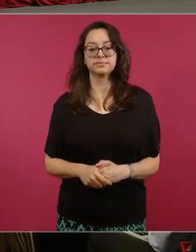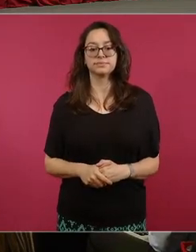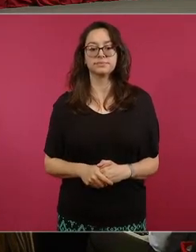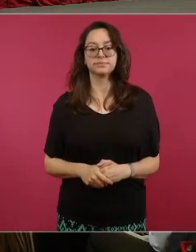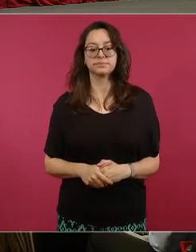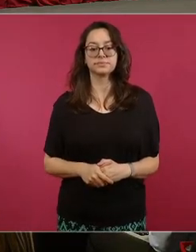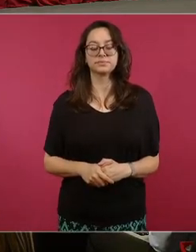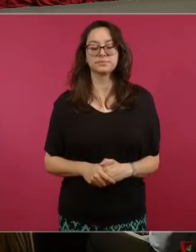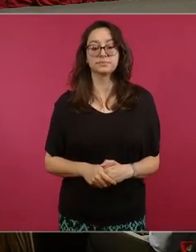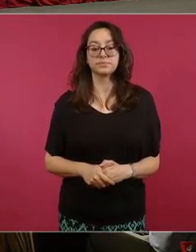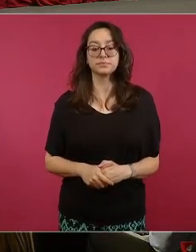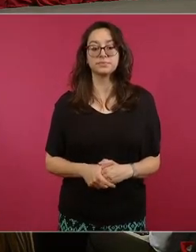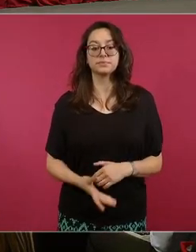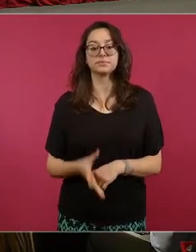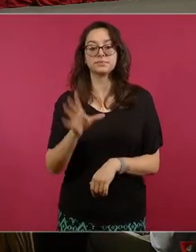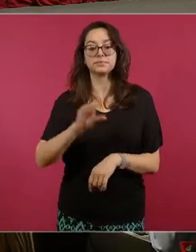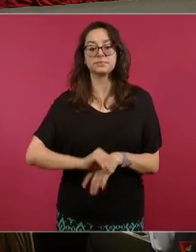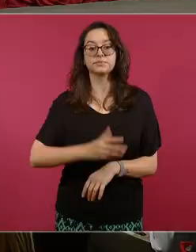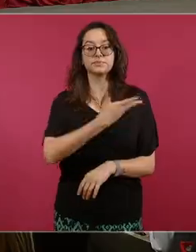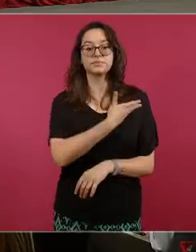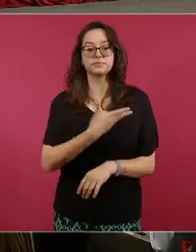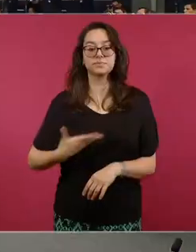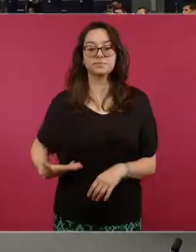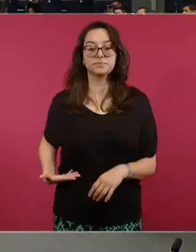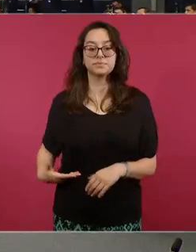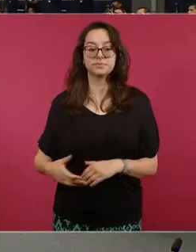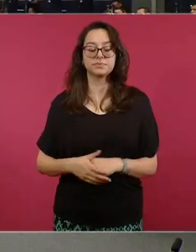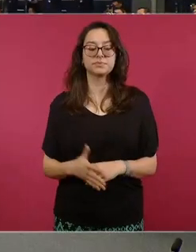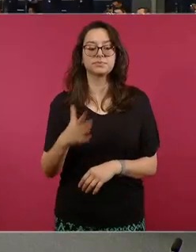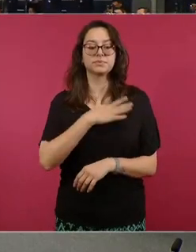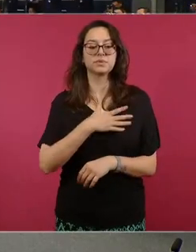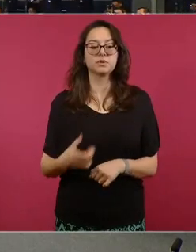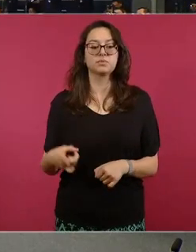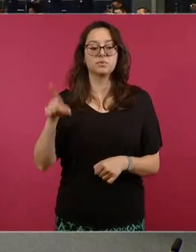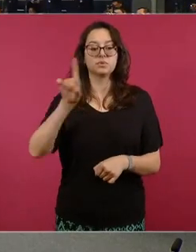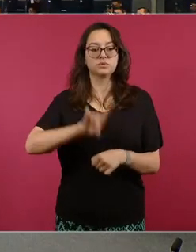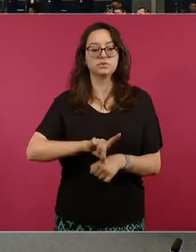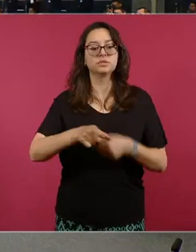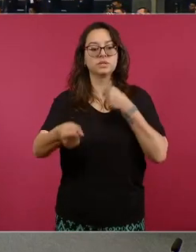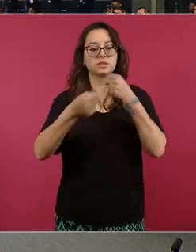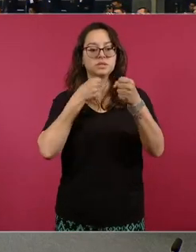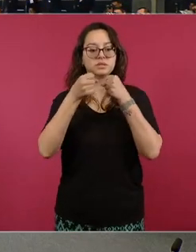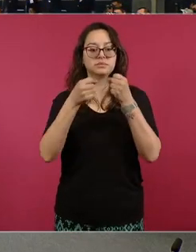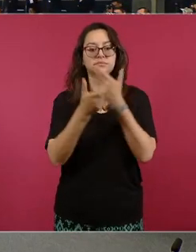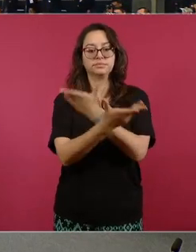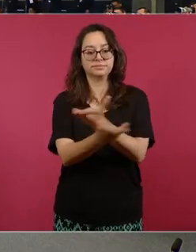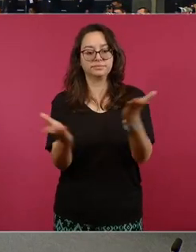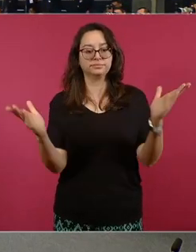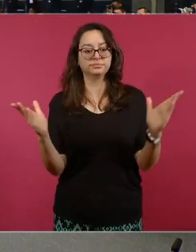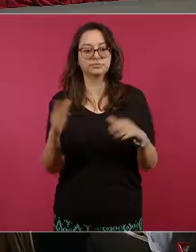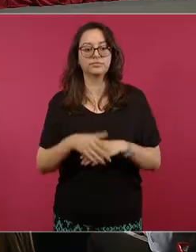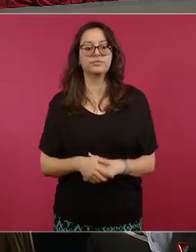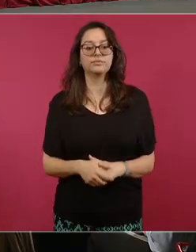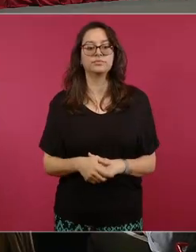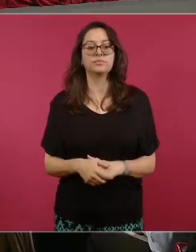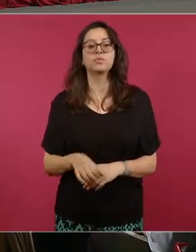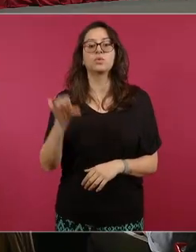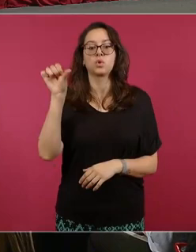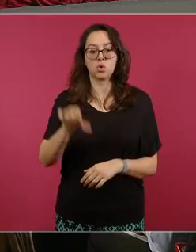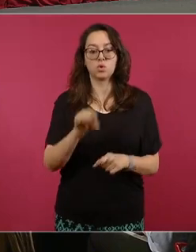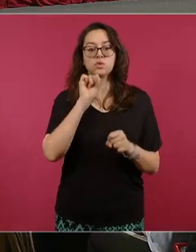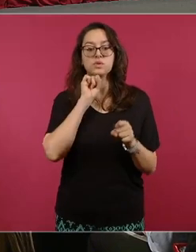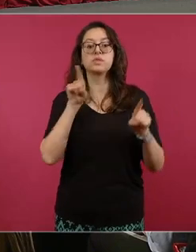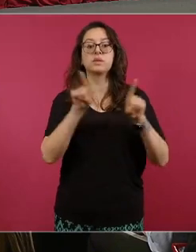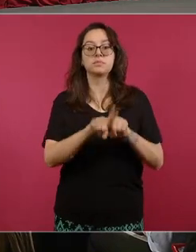Con su permiso, presidente. Buenos días a los medios de comunicación. Bueno, informar también que como